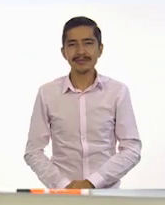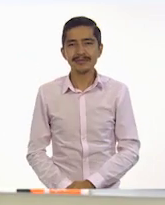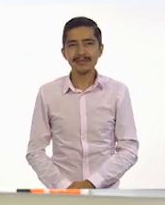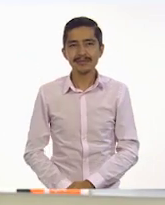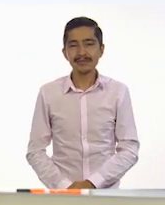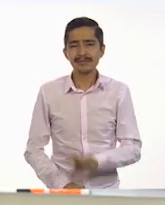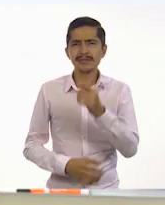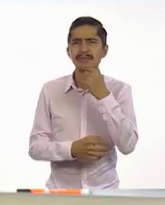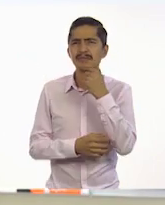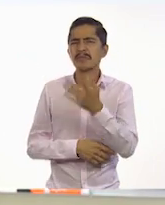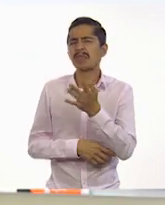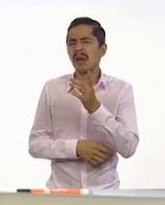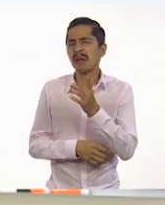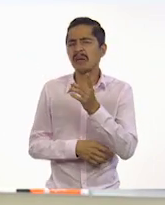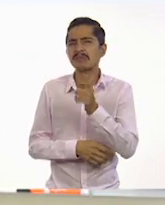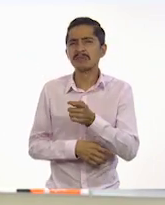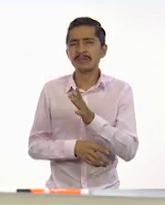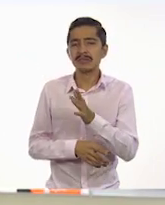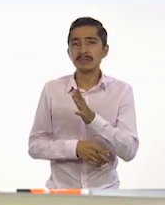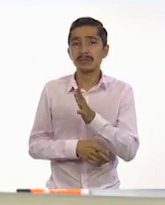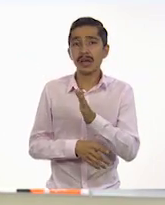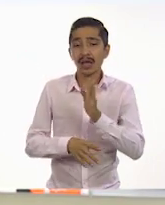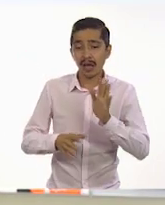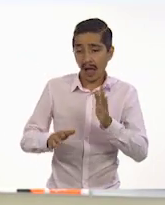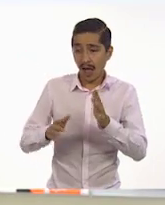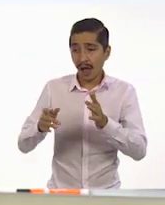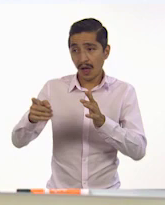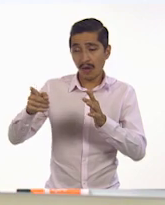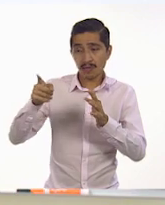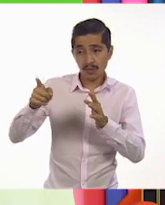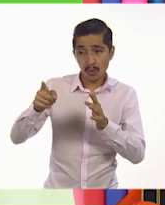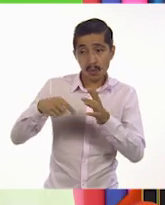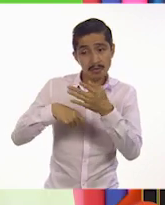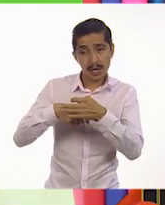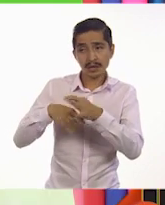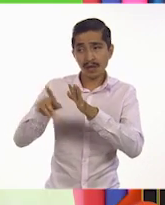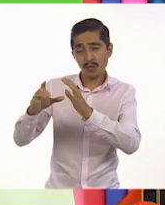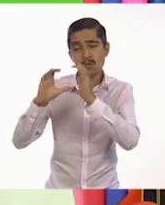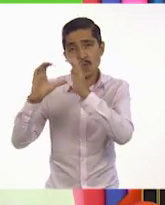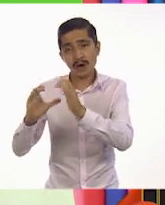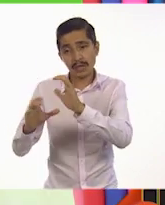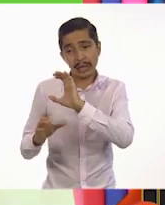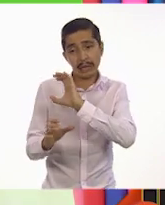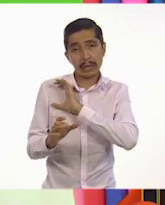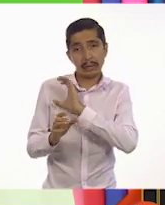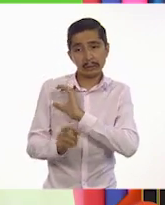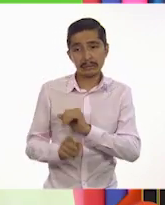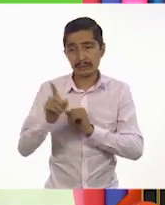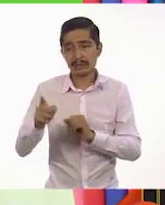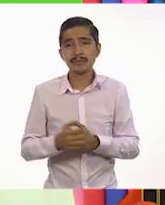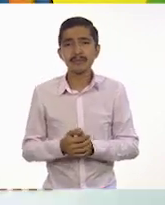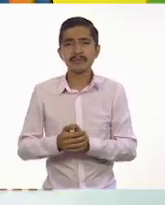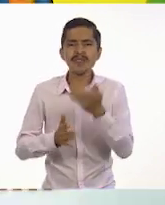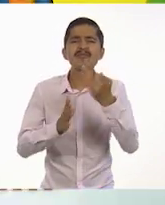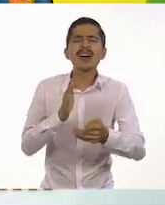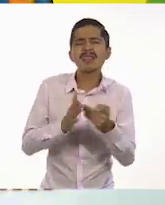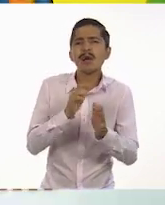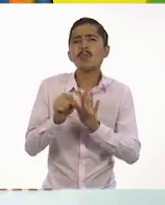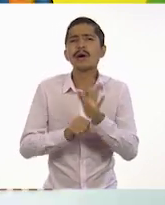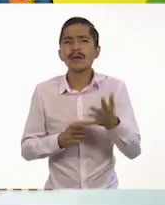Que dice, mientras tanto, cuídate. Te queremos. Muy bien. ¿Qué parte nos faltará?